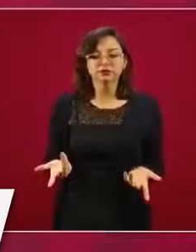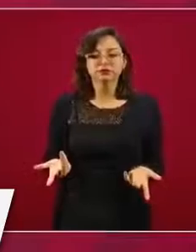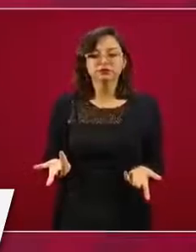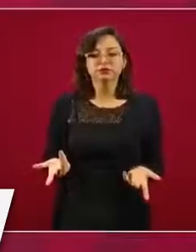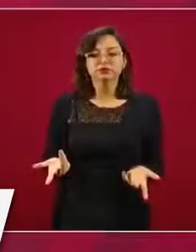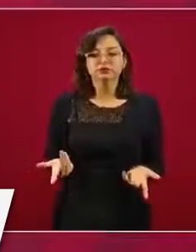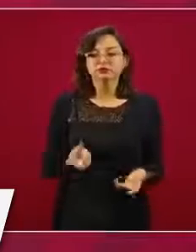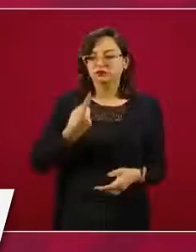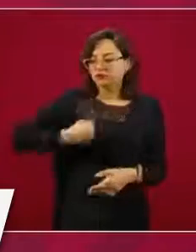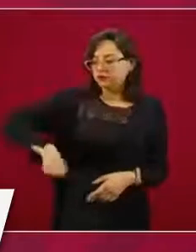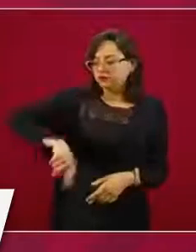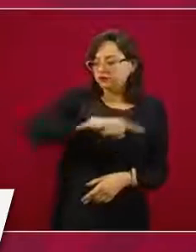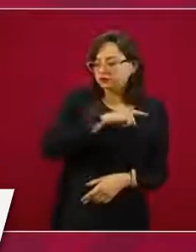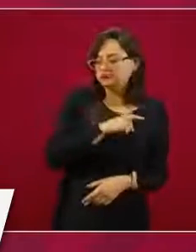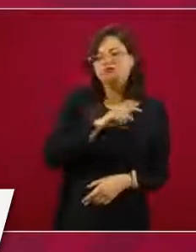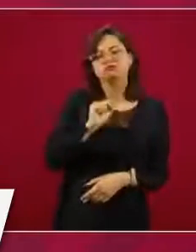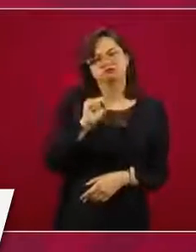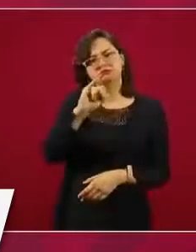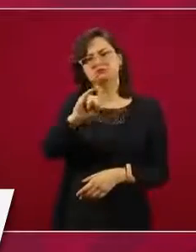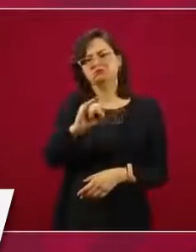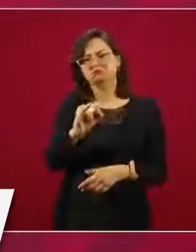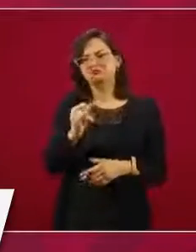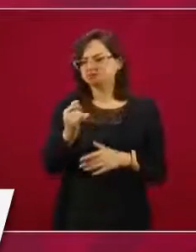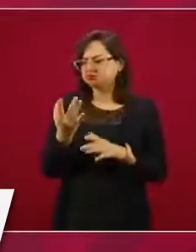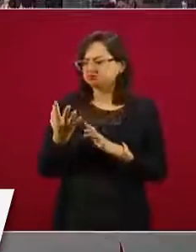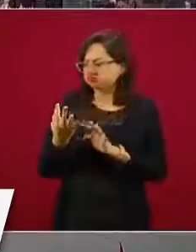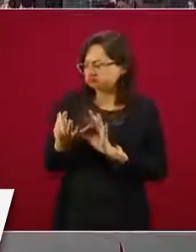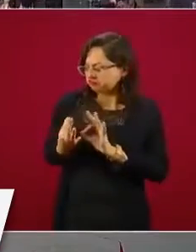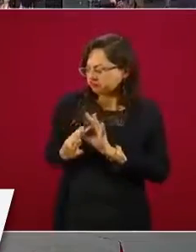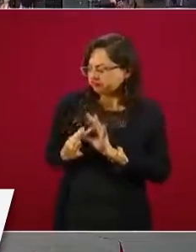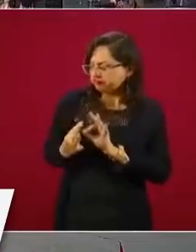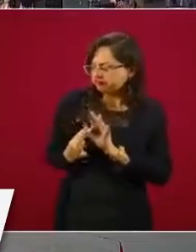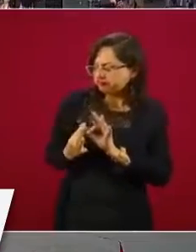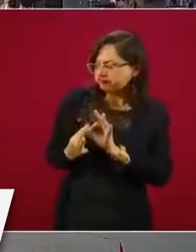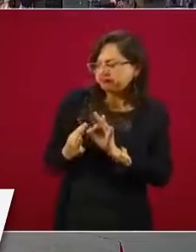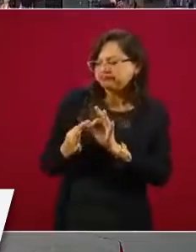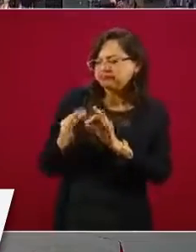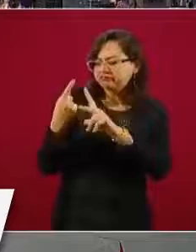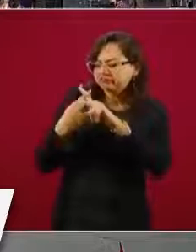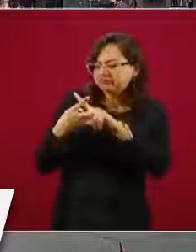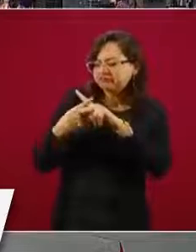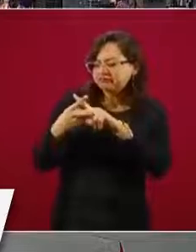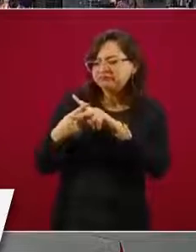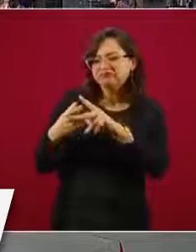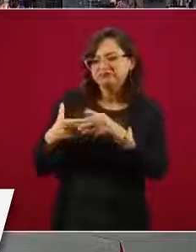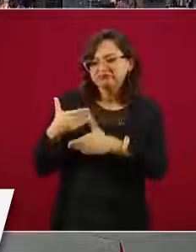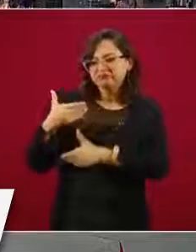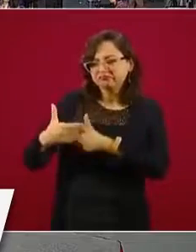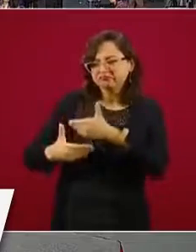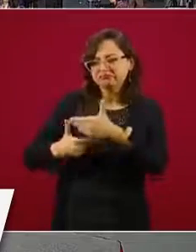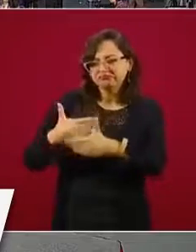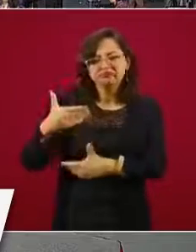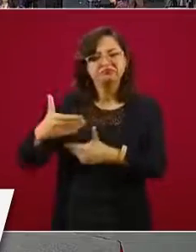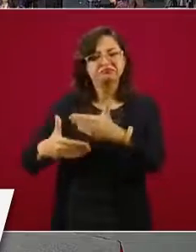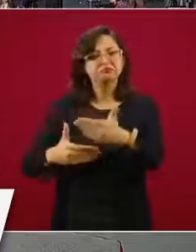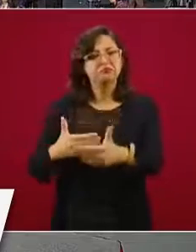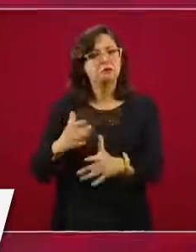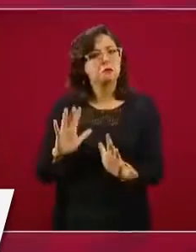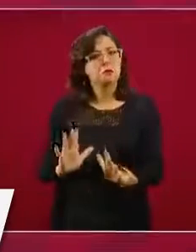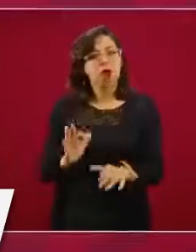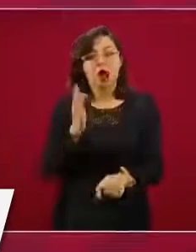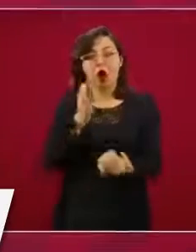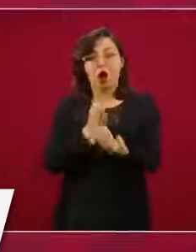estamos de acuerdo a las proyecciones en la meseta, en lo alto de la